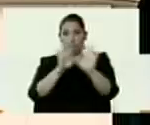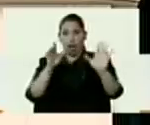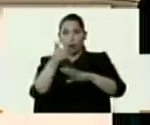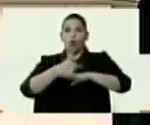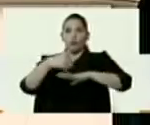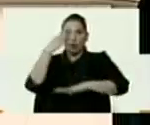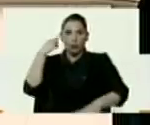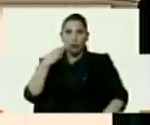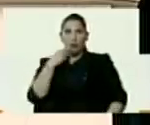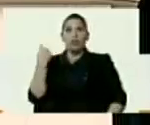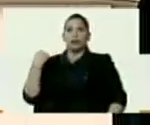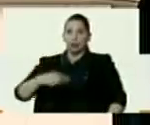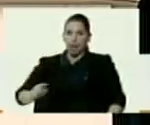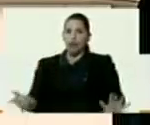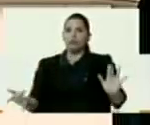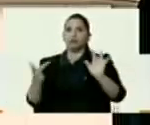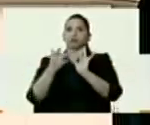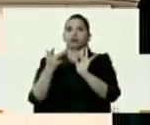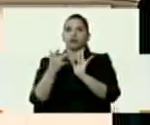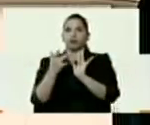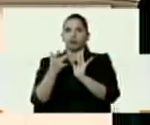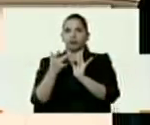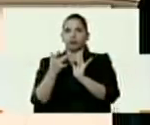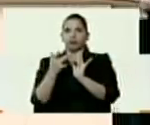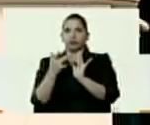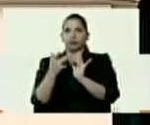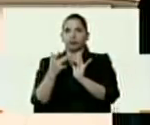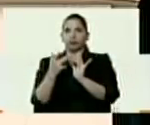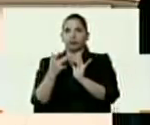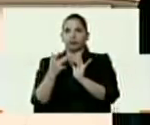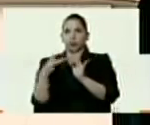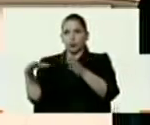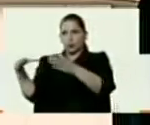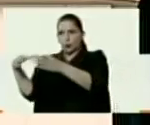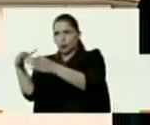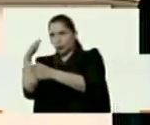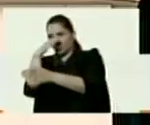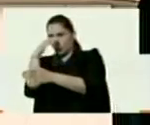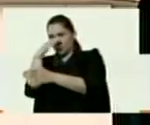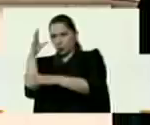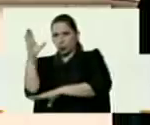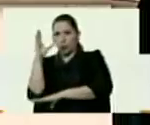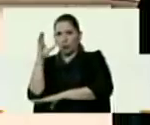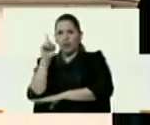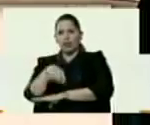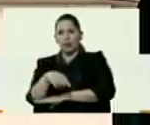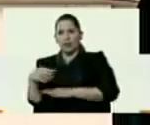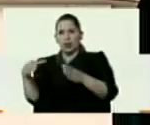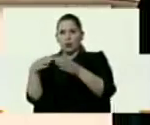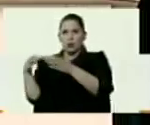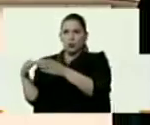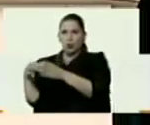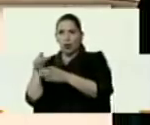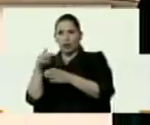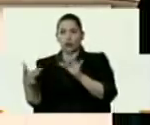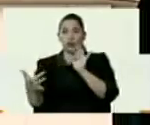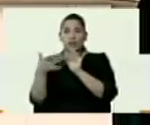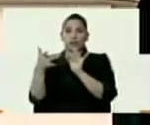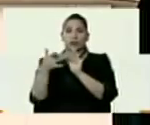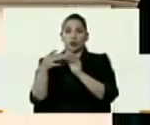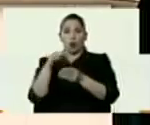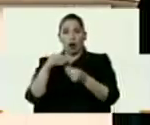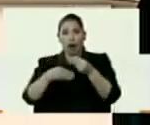bolivariano tiene nexos con los factores de la guerrilla colombiana y con grupos irregulares y que esos nexos hacen muy